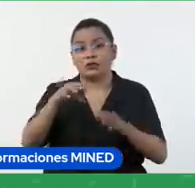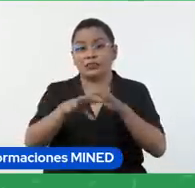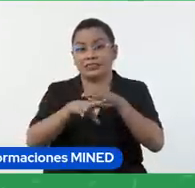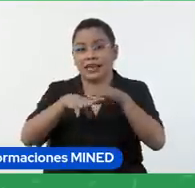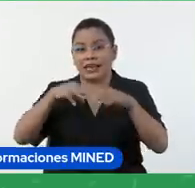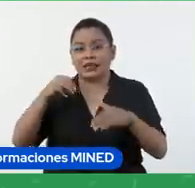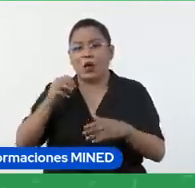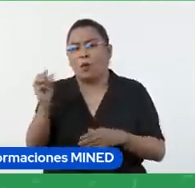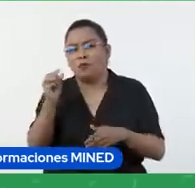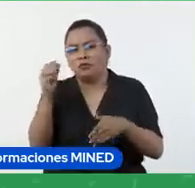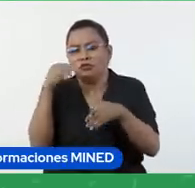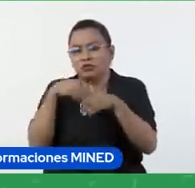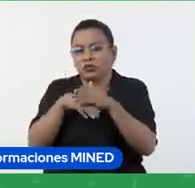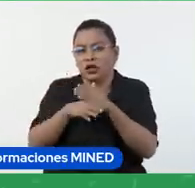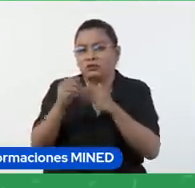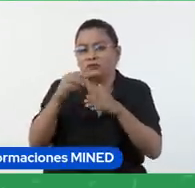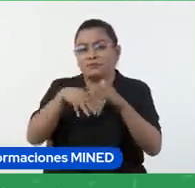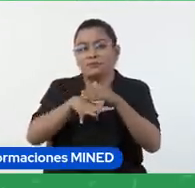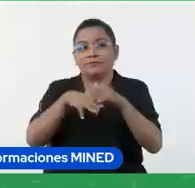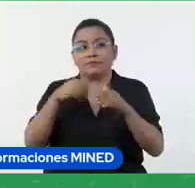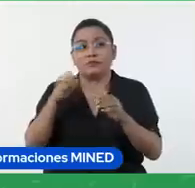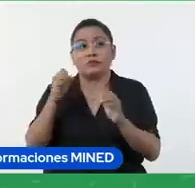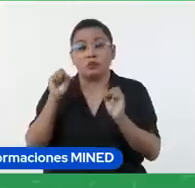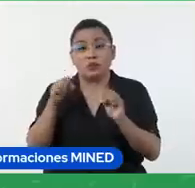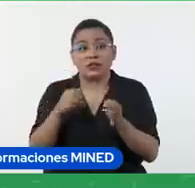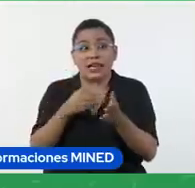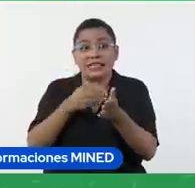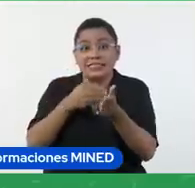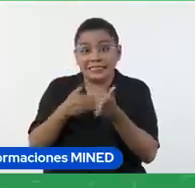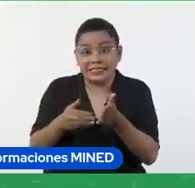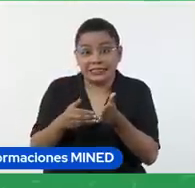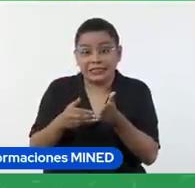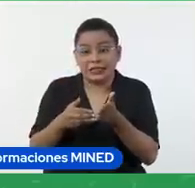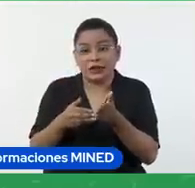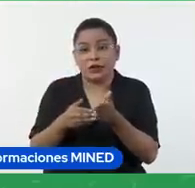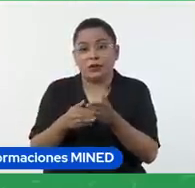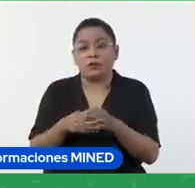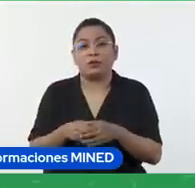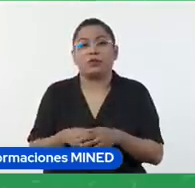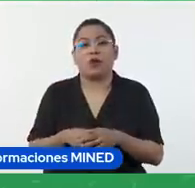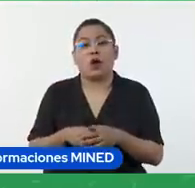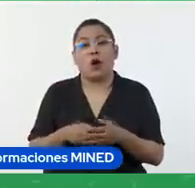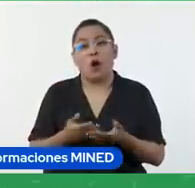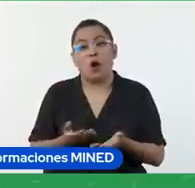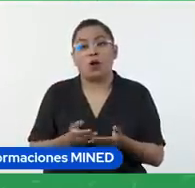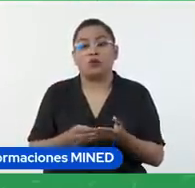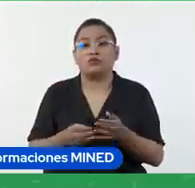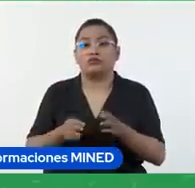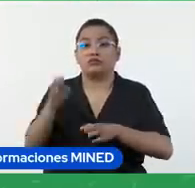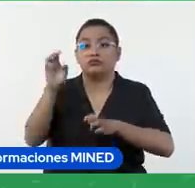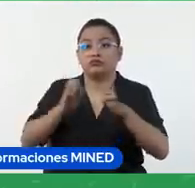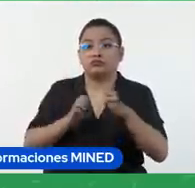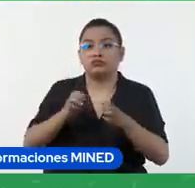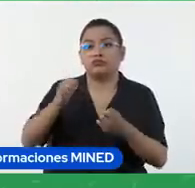Puede ser diagnóstica, ¿verdad?, al inicio, y formativa al final de la clase.